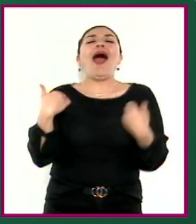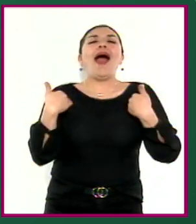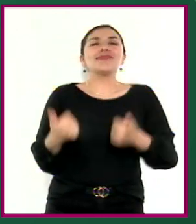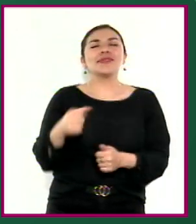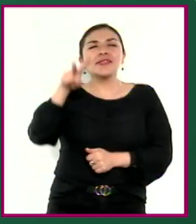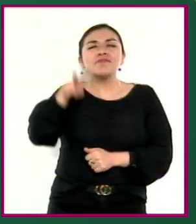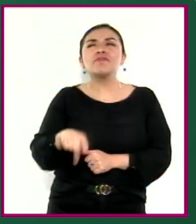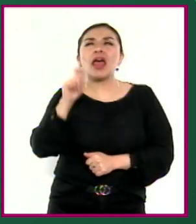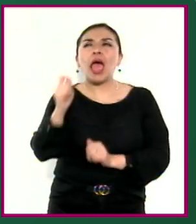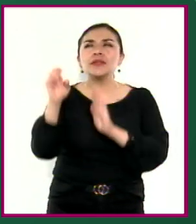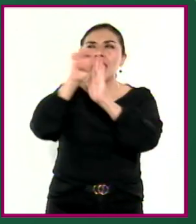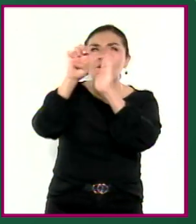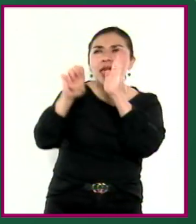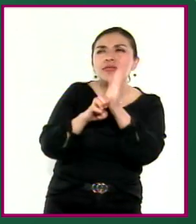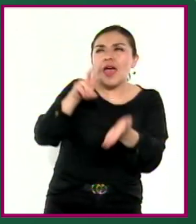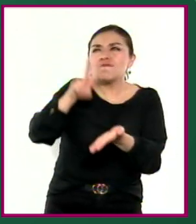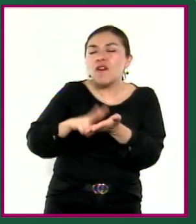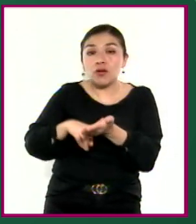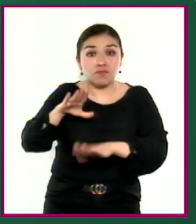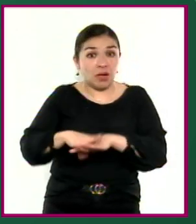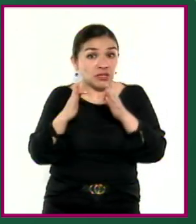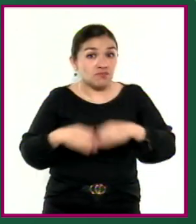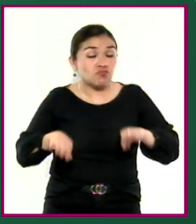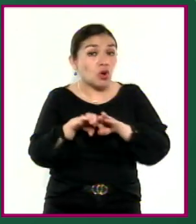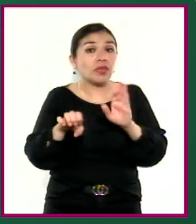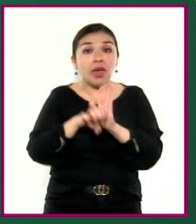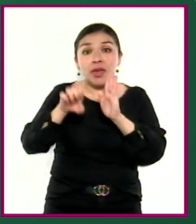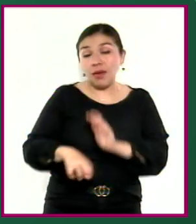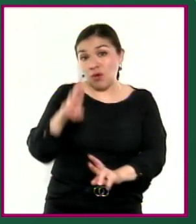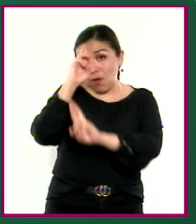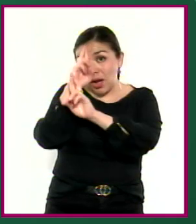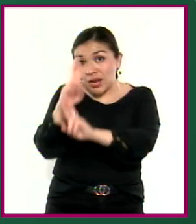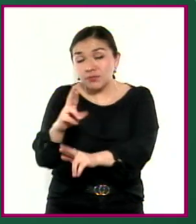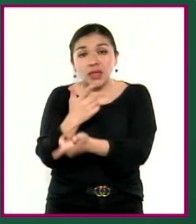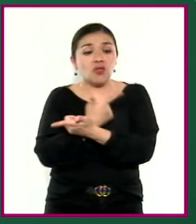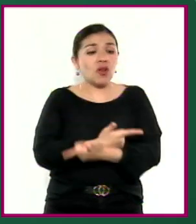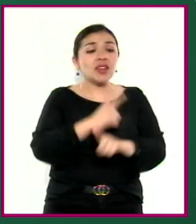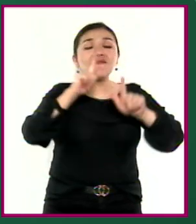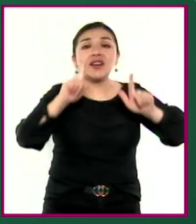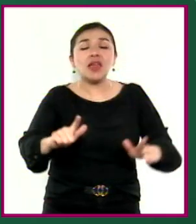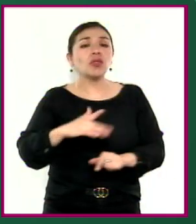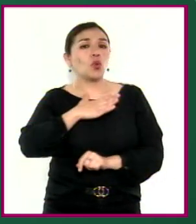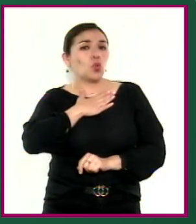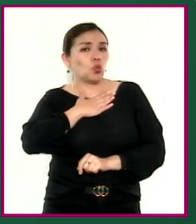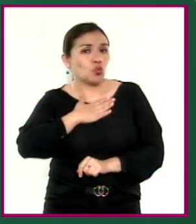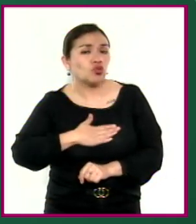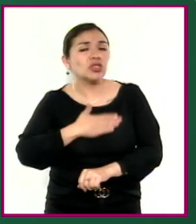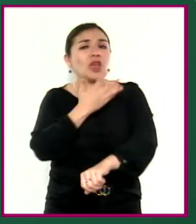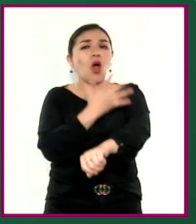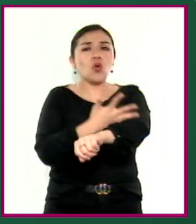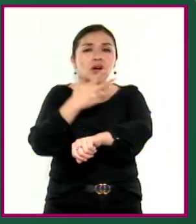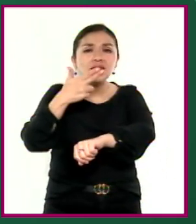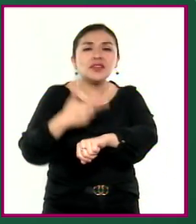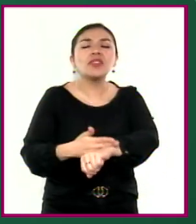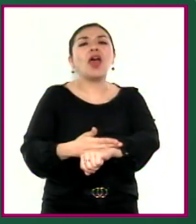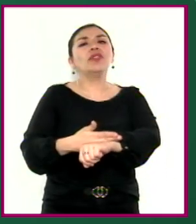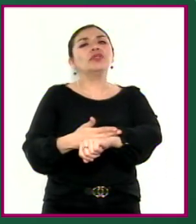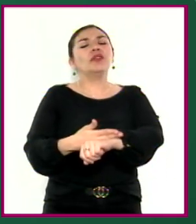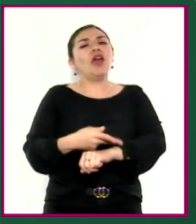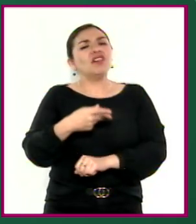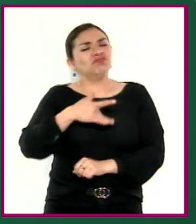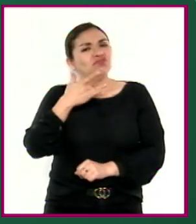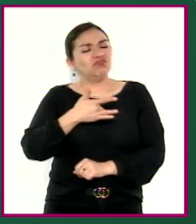apropiando de principios éticos y valores fundamentales como el respeto, la libertad, la justicia, la